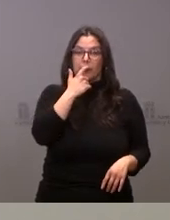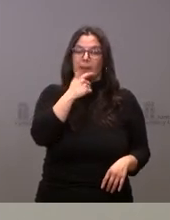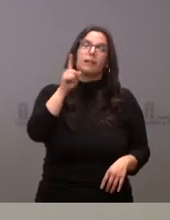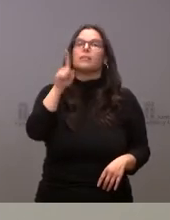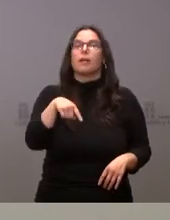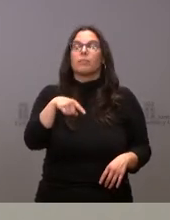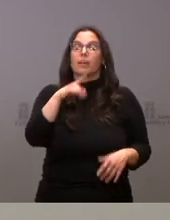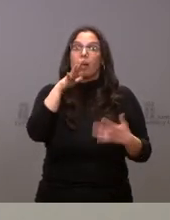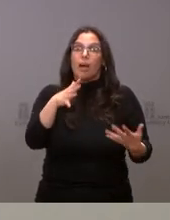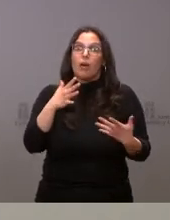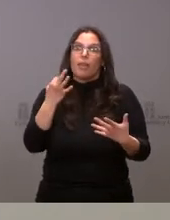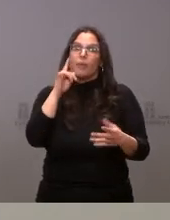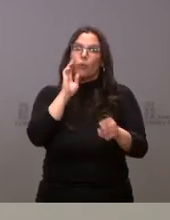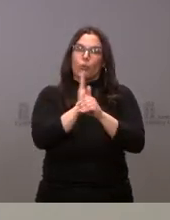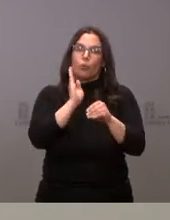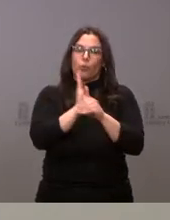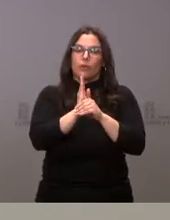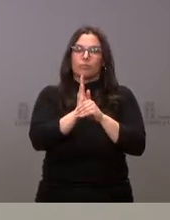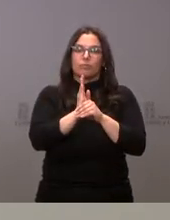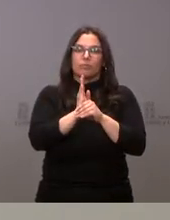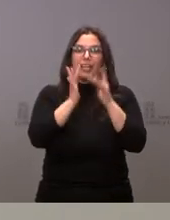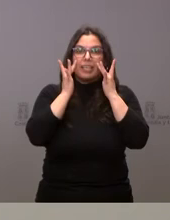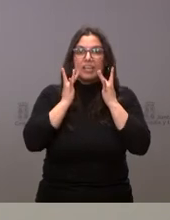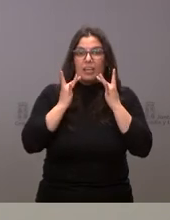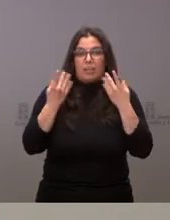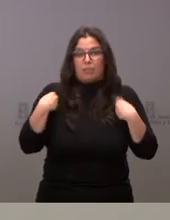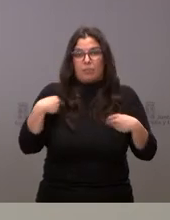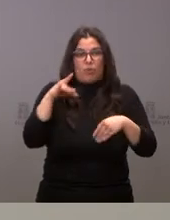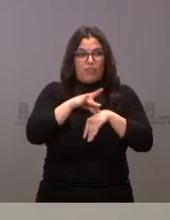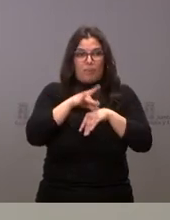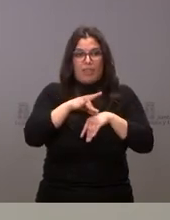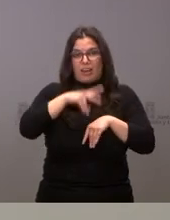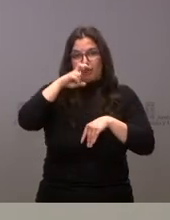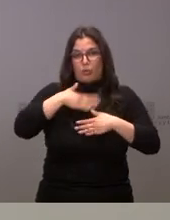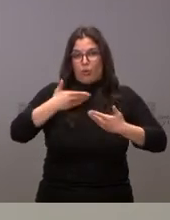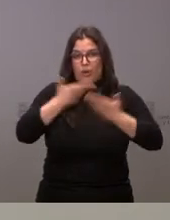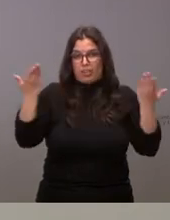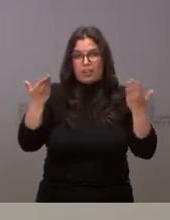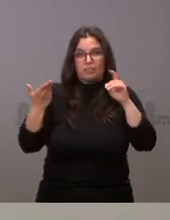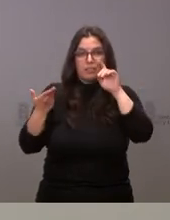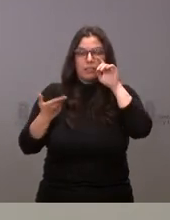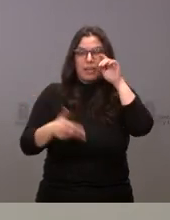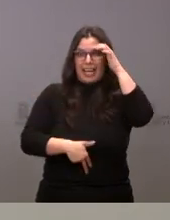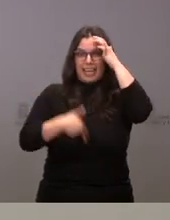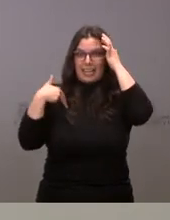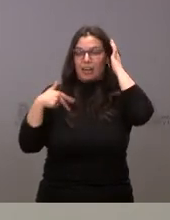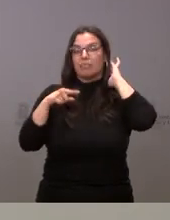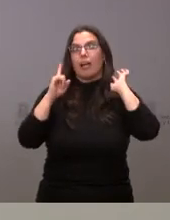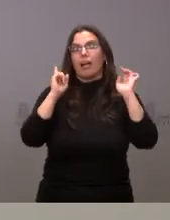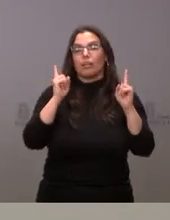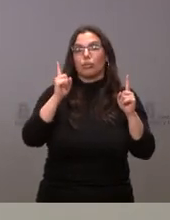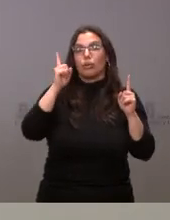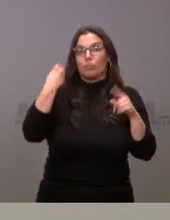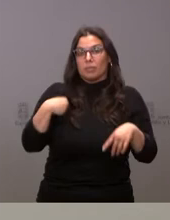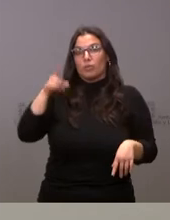que tomar en este caso esas medidas de higiene propias de cualquier enfermedad respiratoria que en este caso también son las